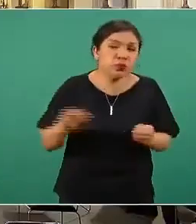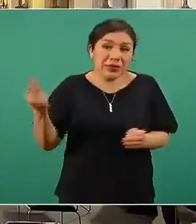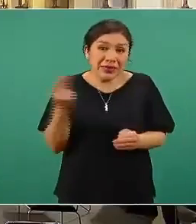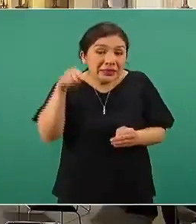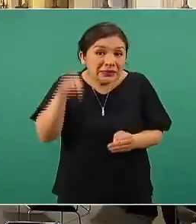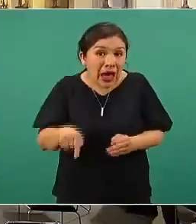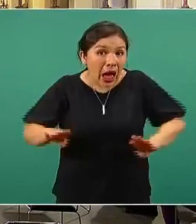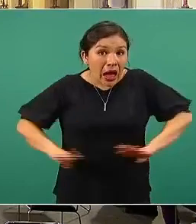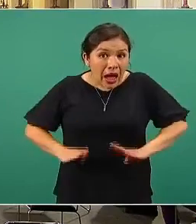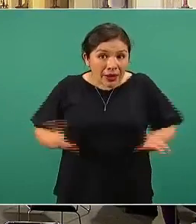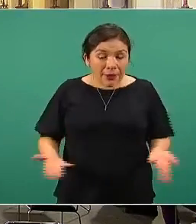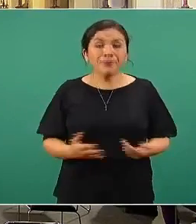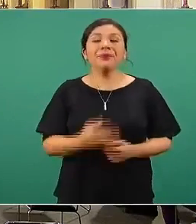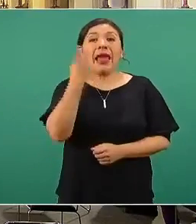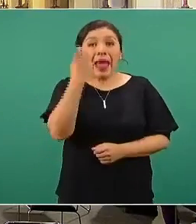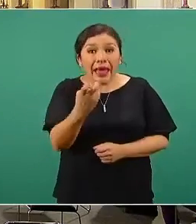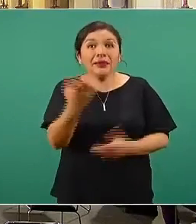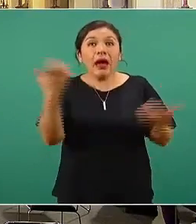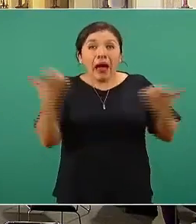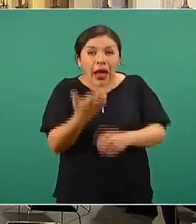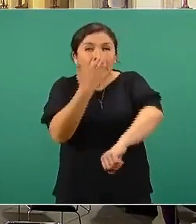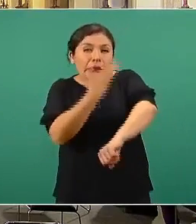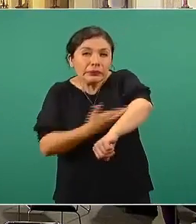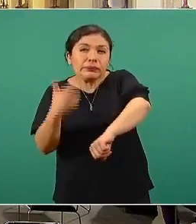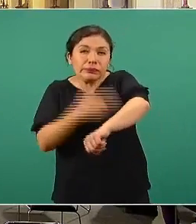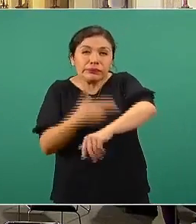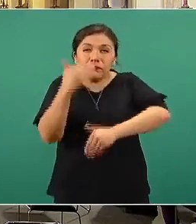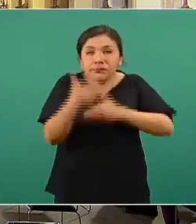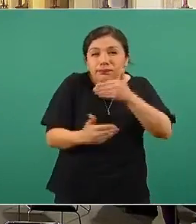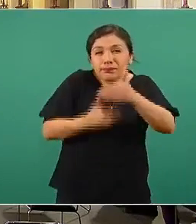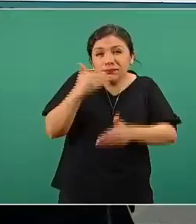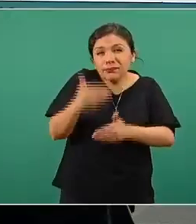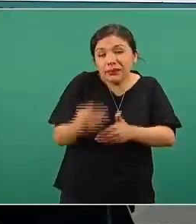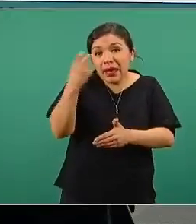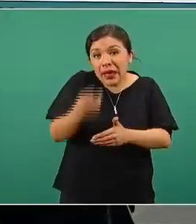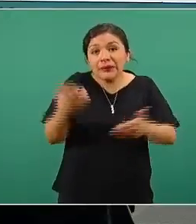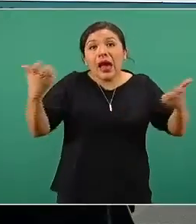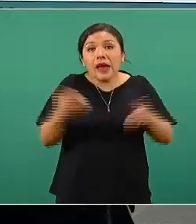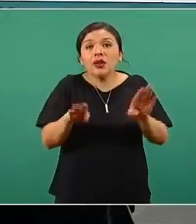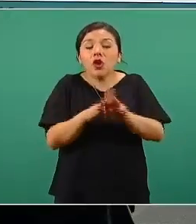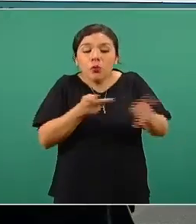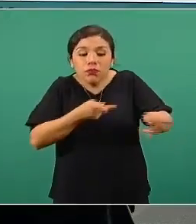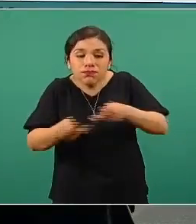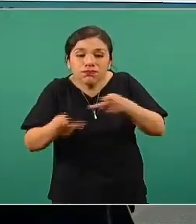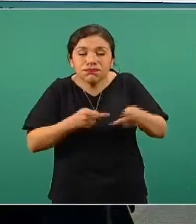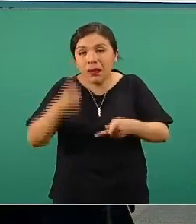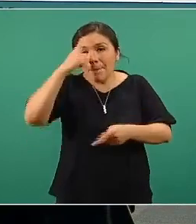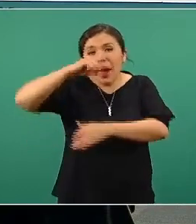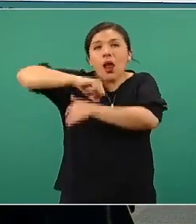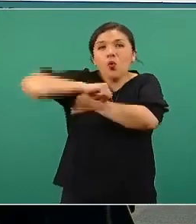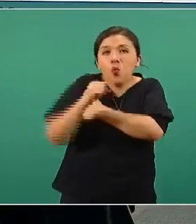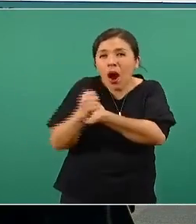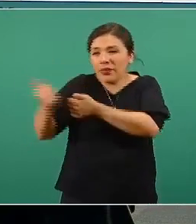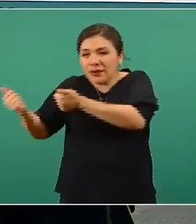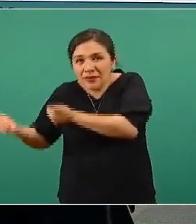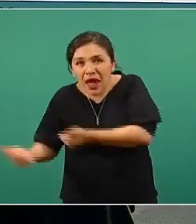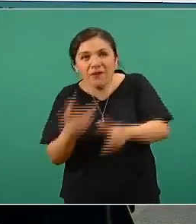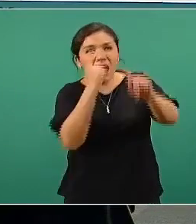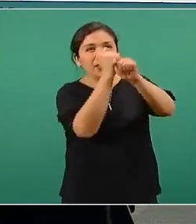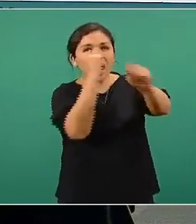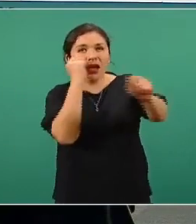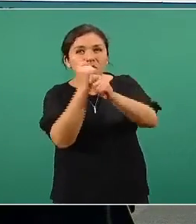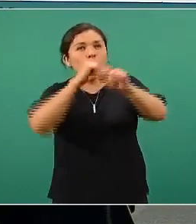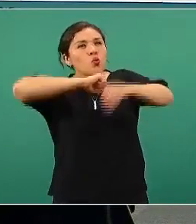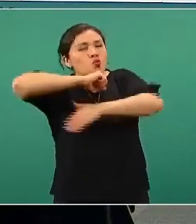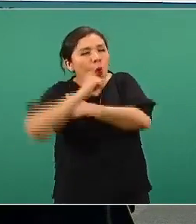refrigeración. Entonces, todo ese proceso es el proceso de logística, de almacenamiento, transporte,